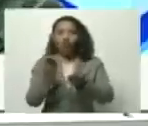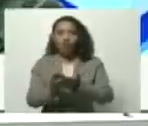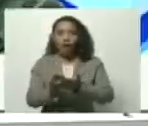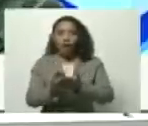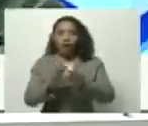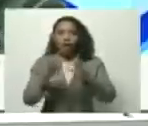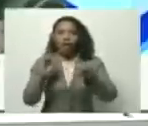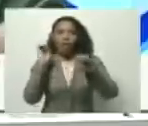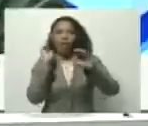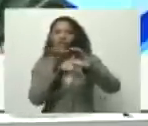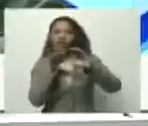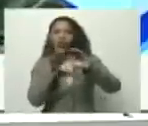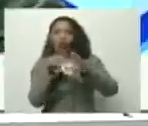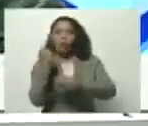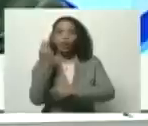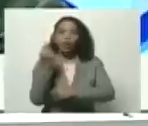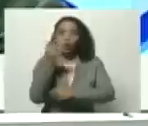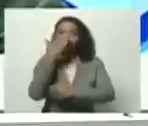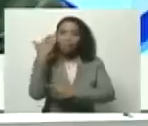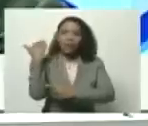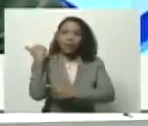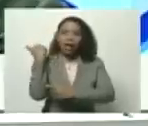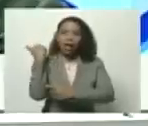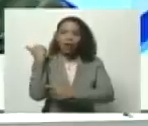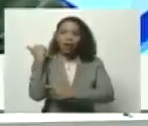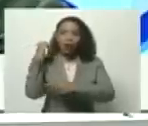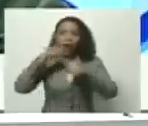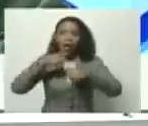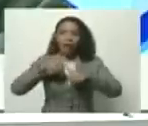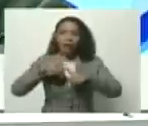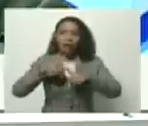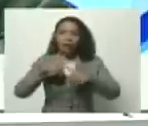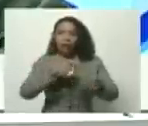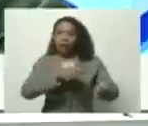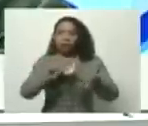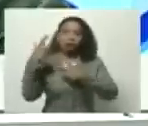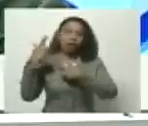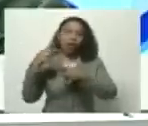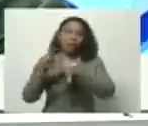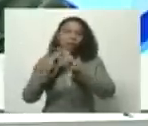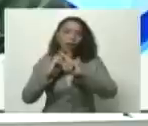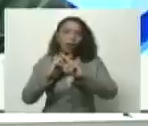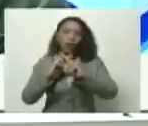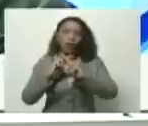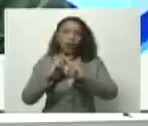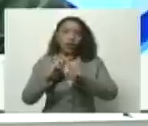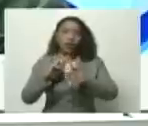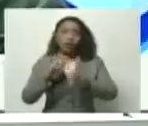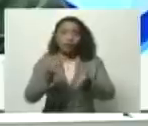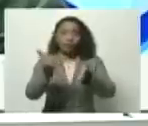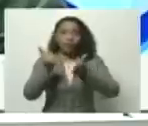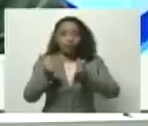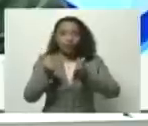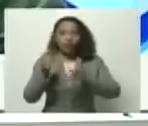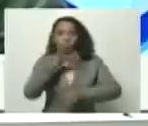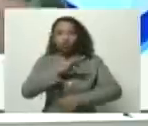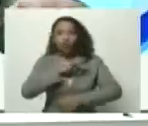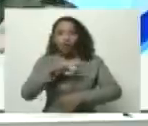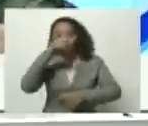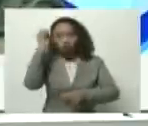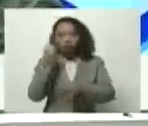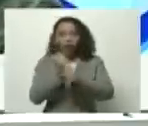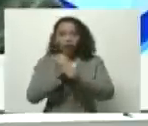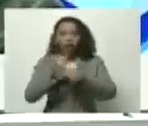fondo monetario que en el pasado reciente en este país llevaron al traste las prestaciones sociales de los trabajadores y todos los beneficios que